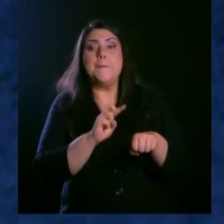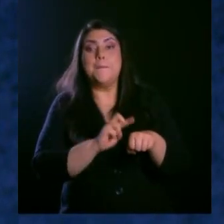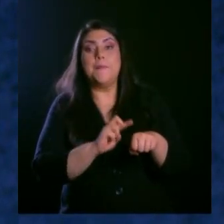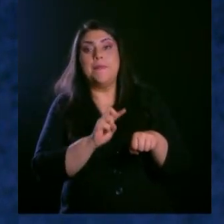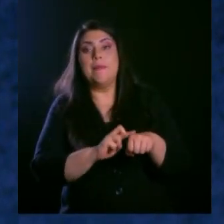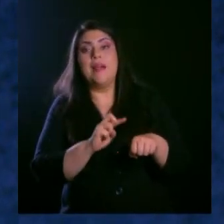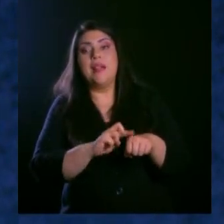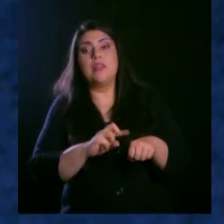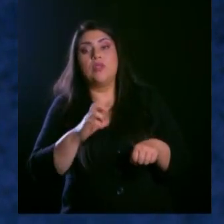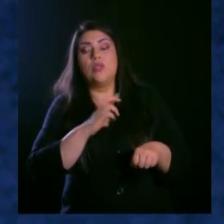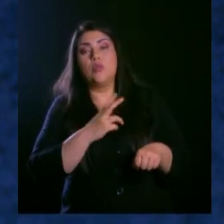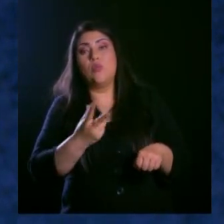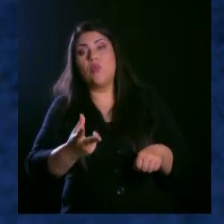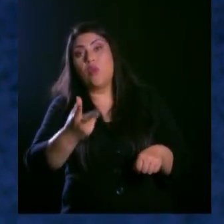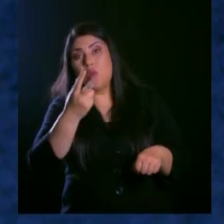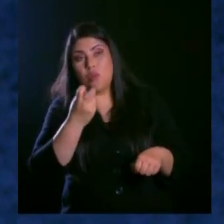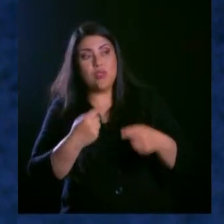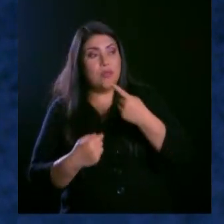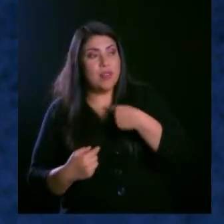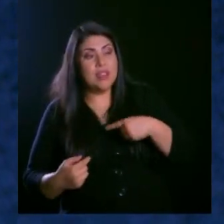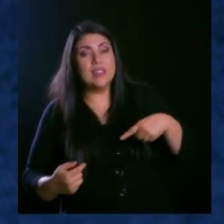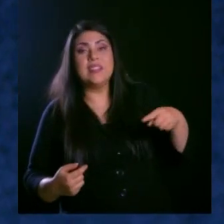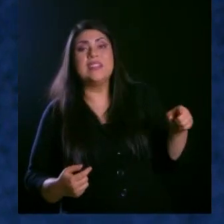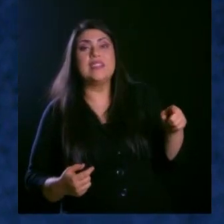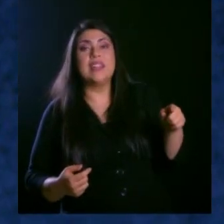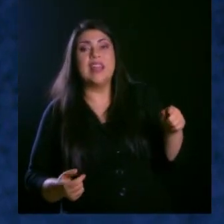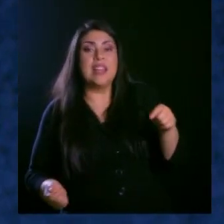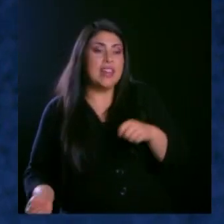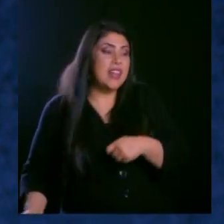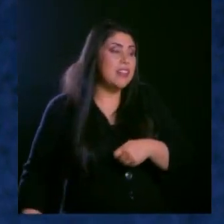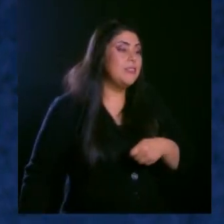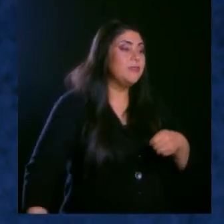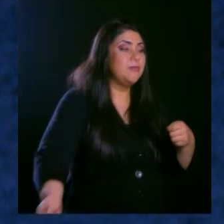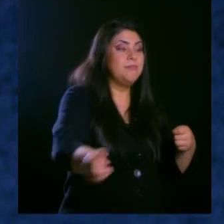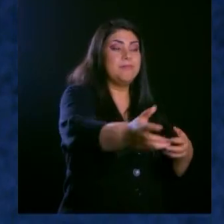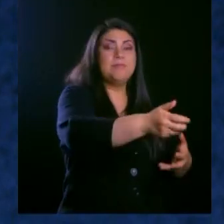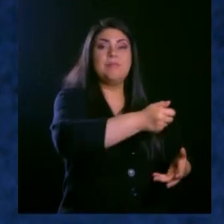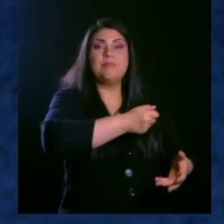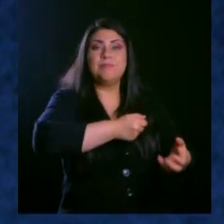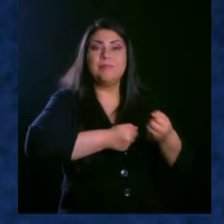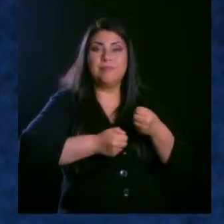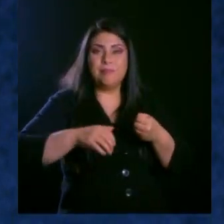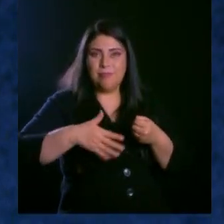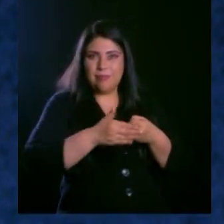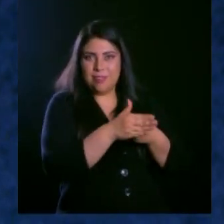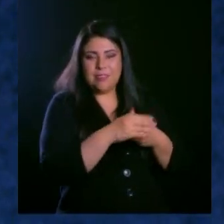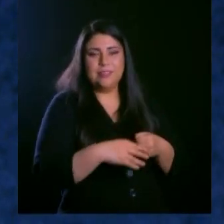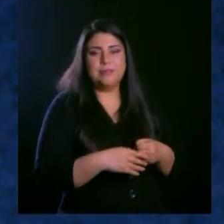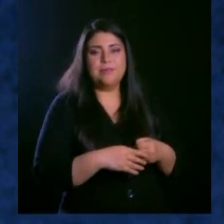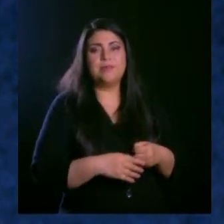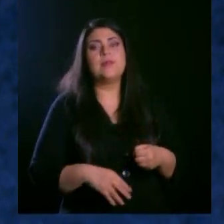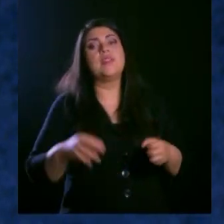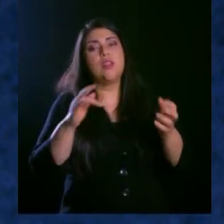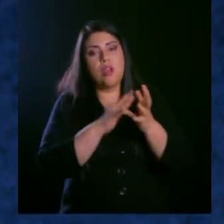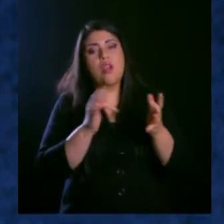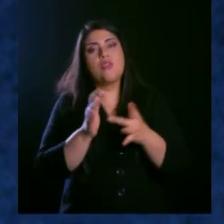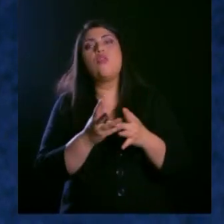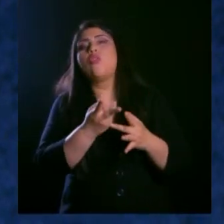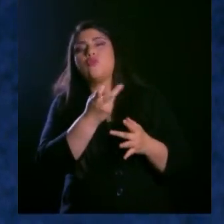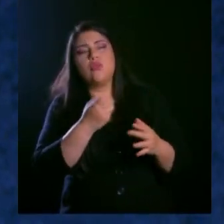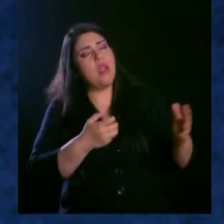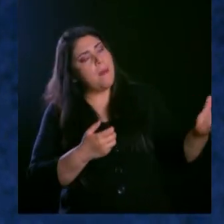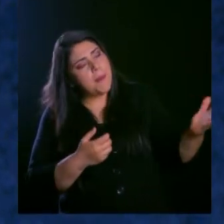hacer una, digamos un reacercamiento a Pedro, preguntándose si de verdad Pedro lo amaba para que pudiera